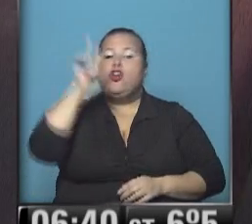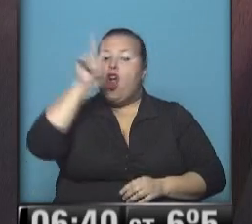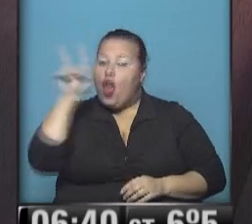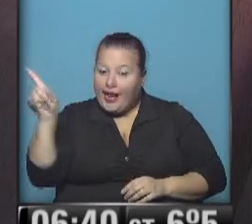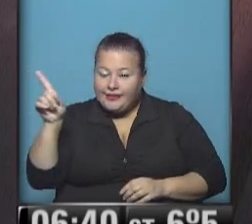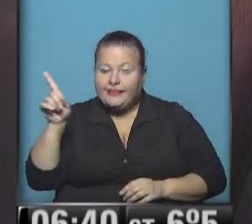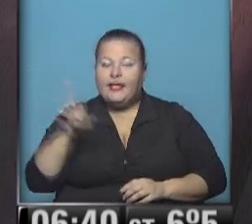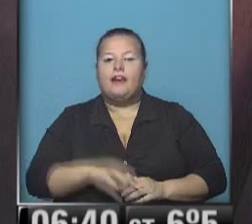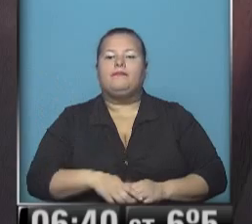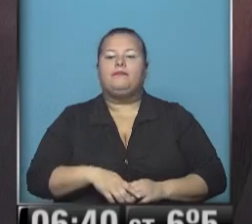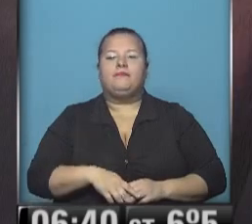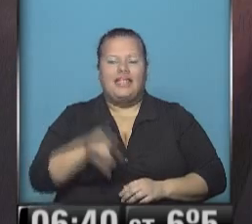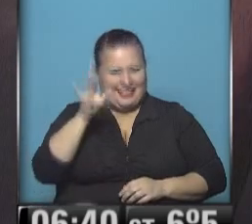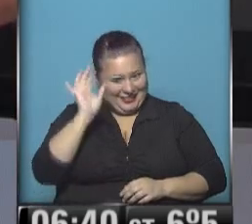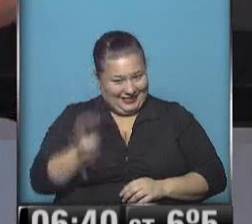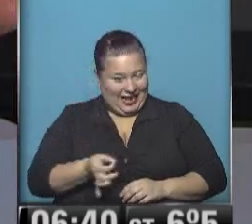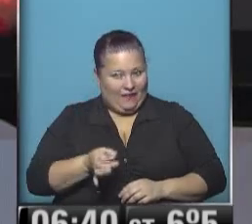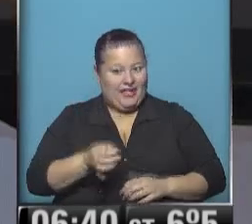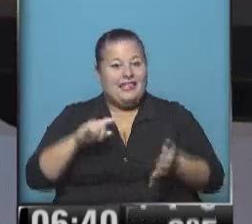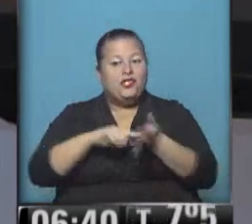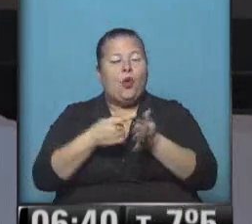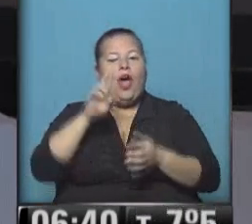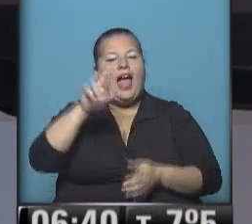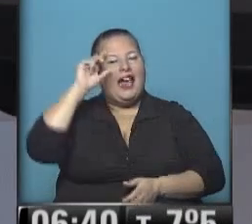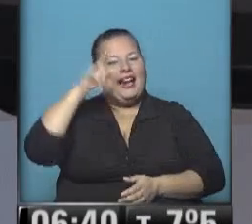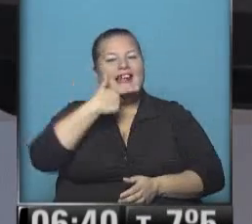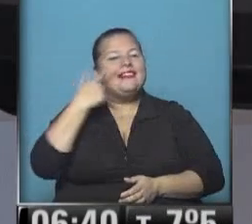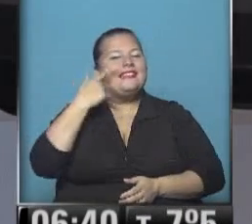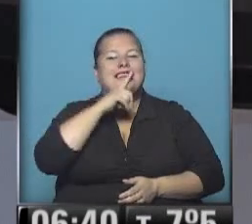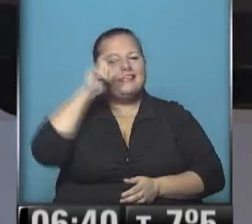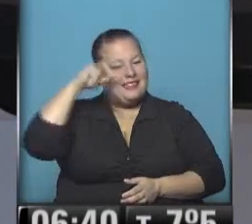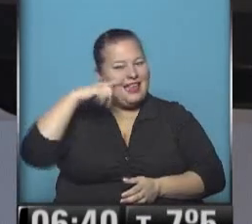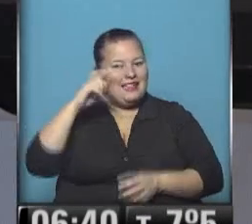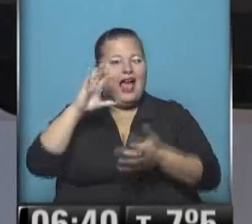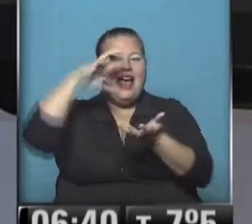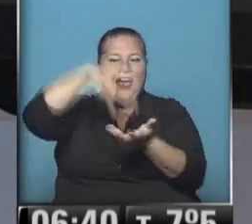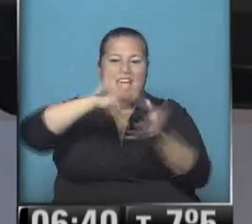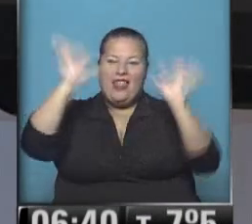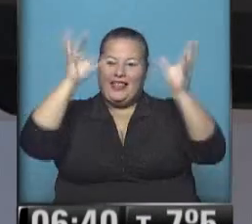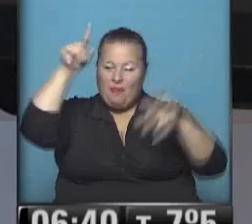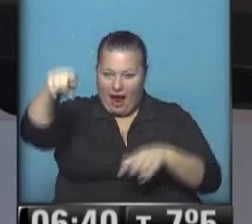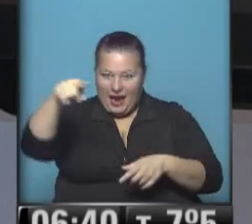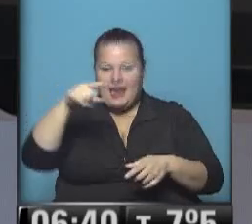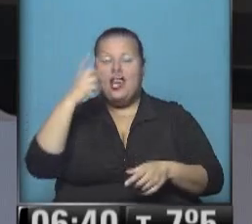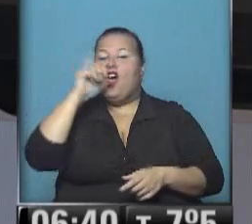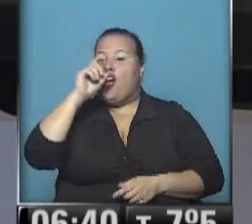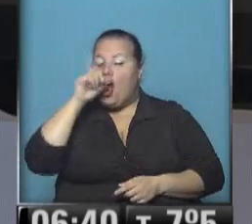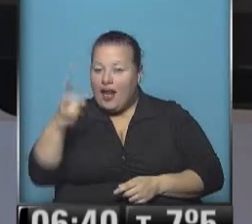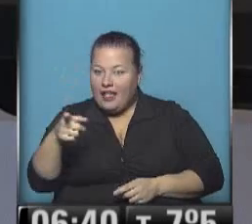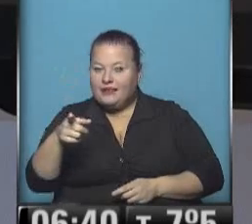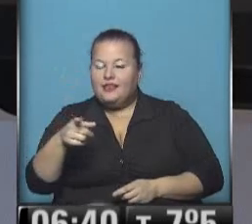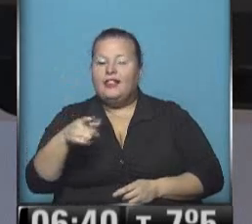noroeste, ustedes saben, la ciudad de resistencia, el observador meteorológico de allí, y el correntino